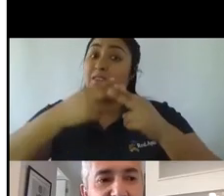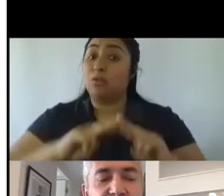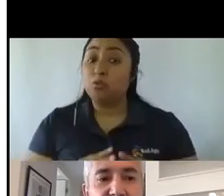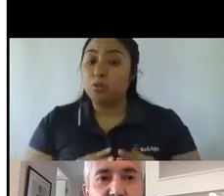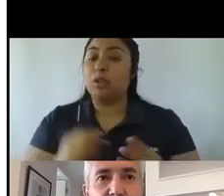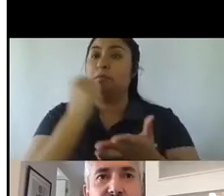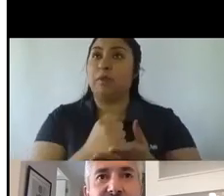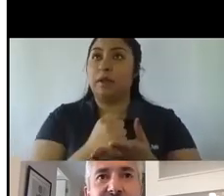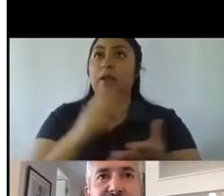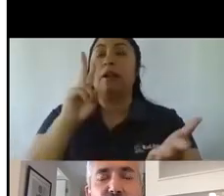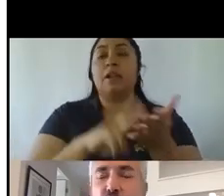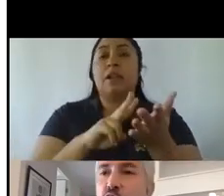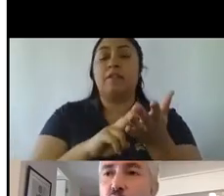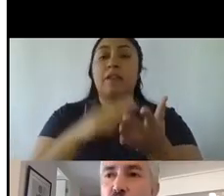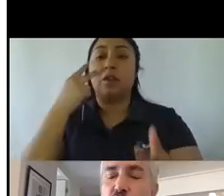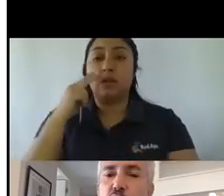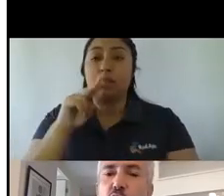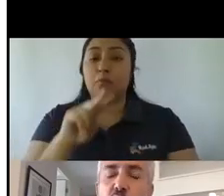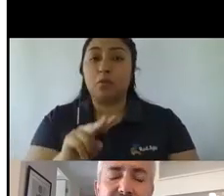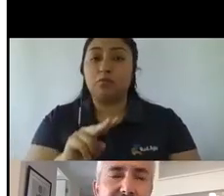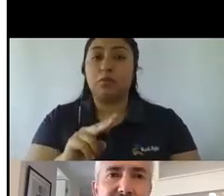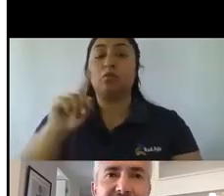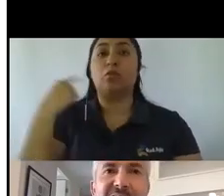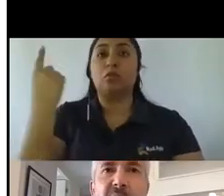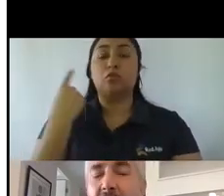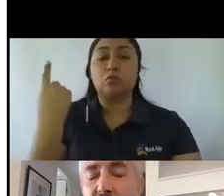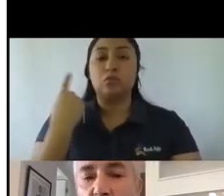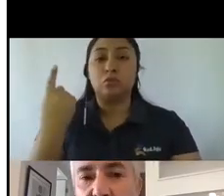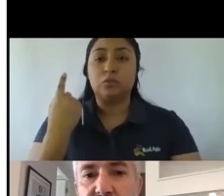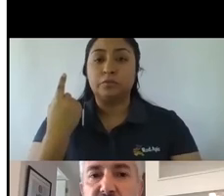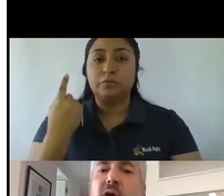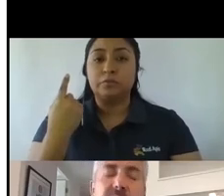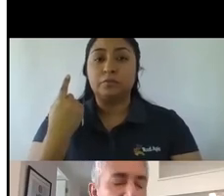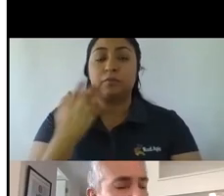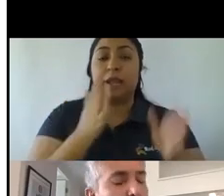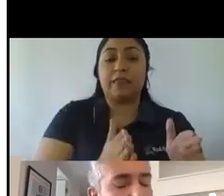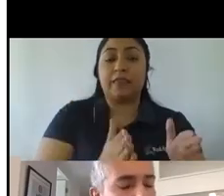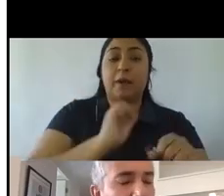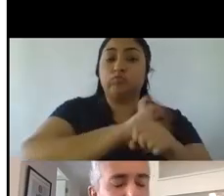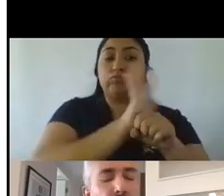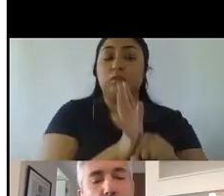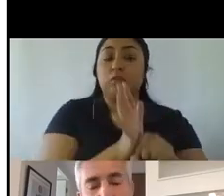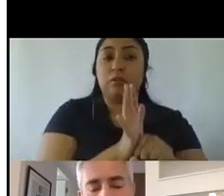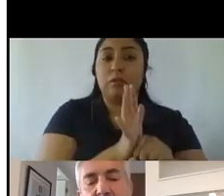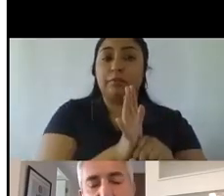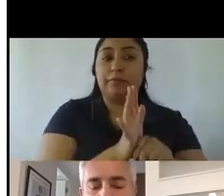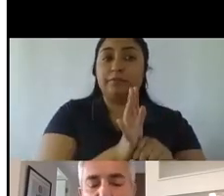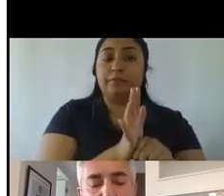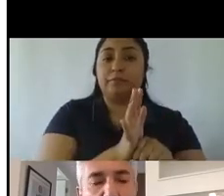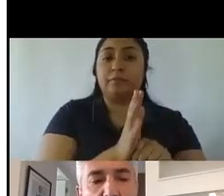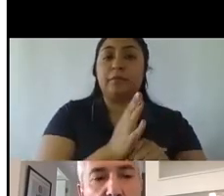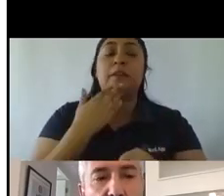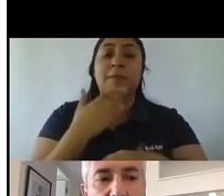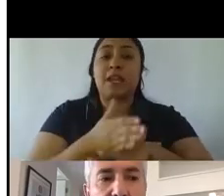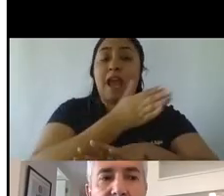lo que estamos viendo, no solo en la etapa COVID, sino que desde un poco tiempo antes, vamos